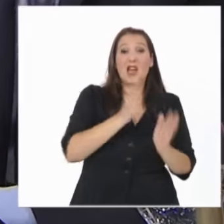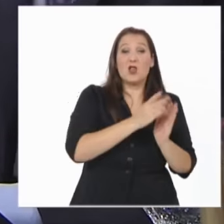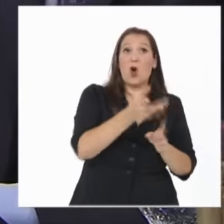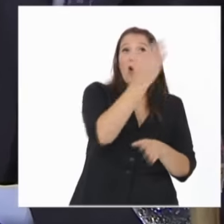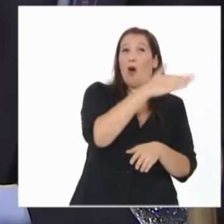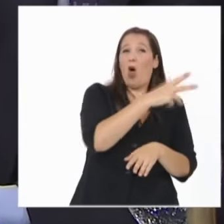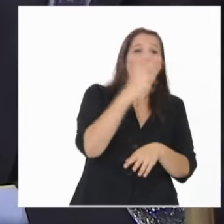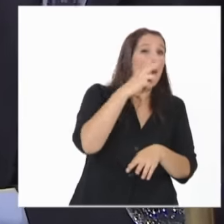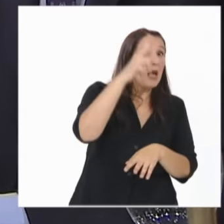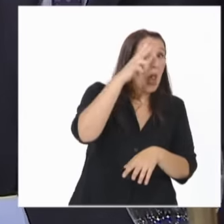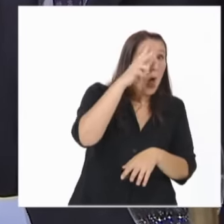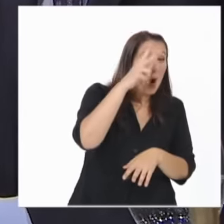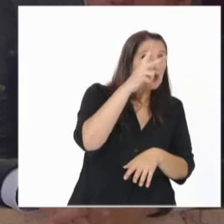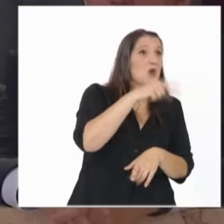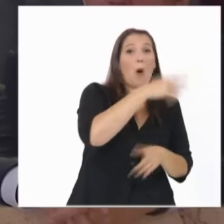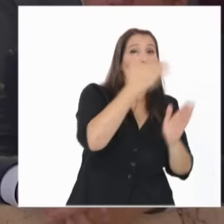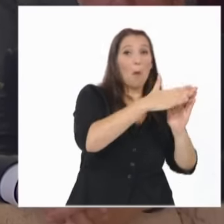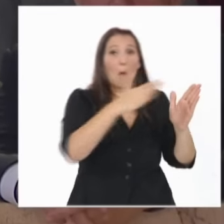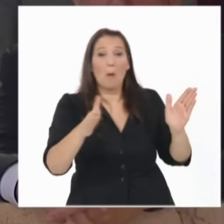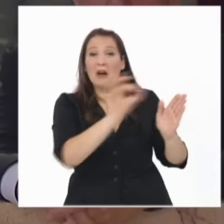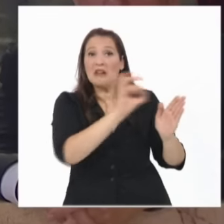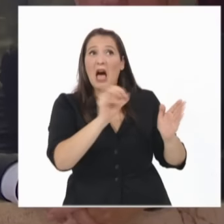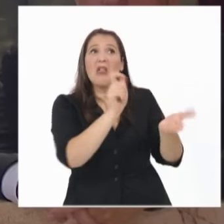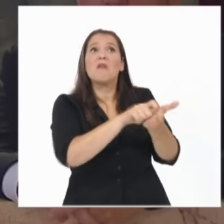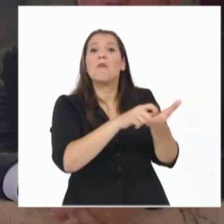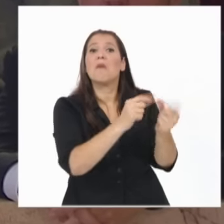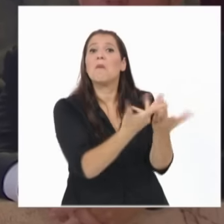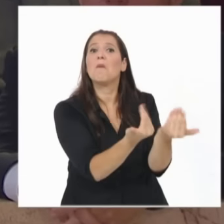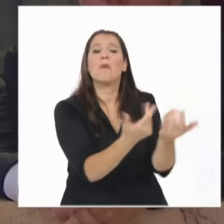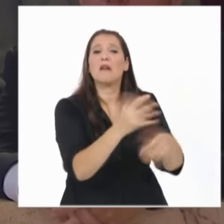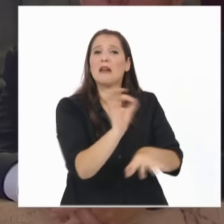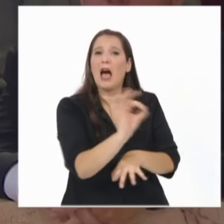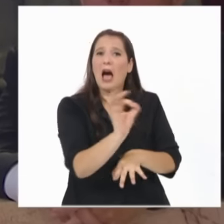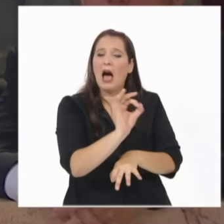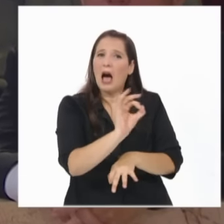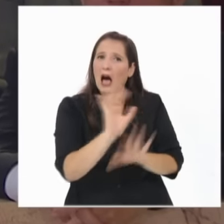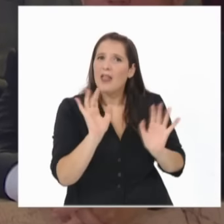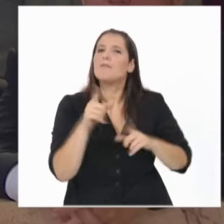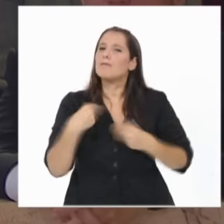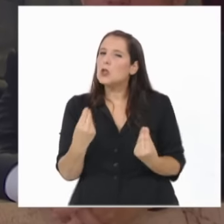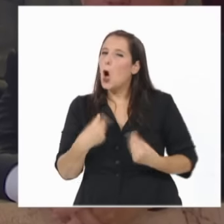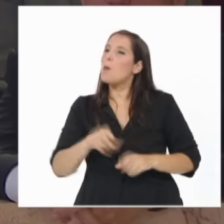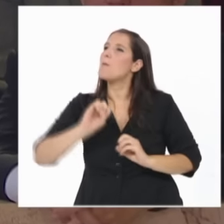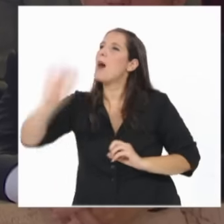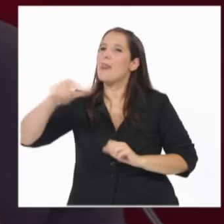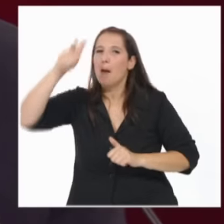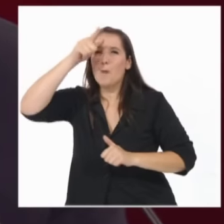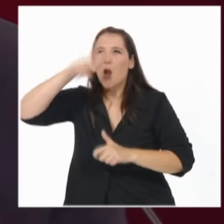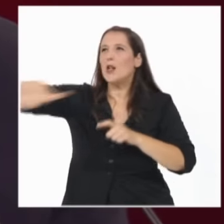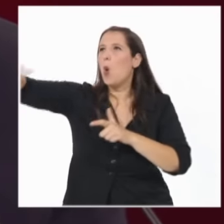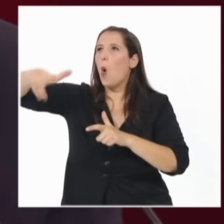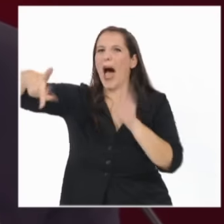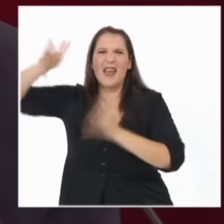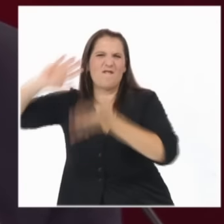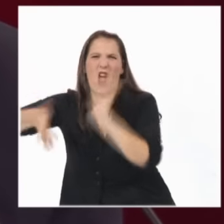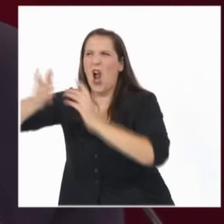Enviamos parte de las fuerzas federales a los lugares con más problemas de violencia y comenzamos a trabajar juntos con